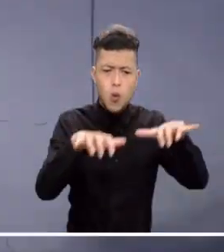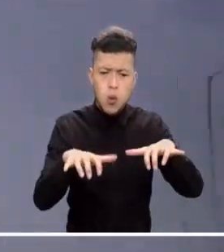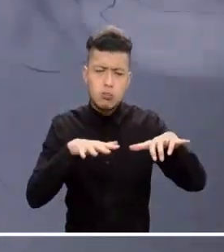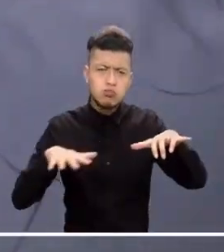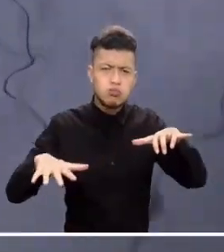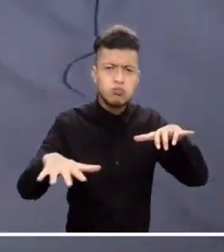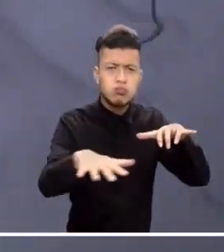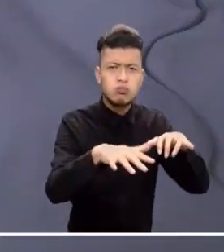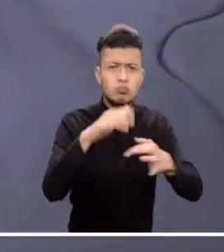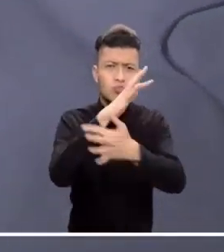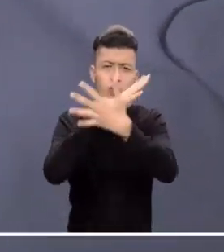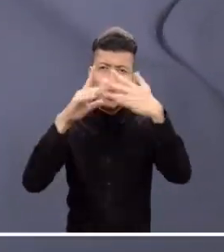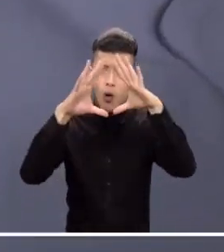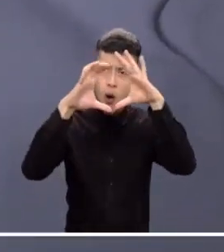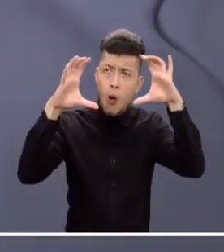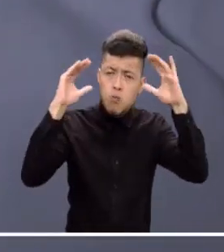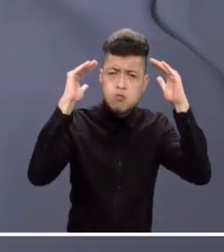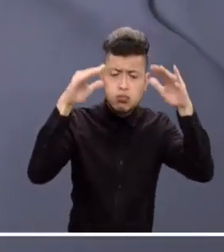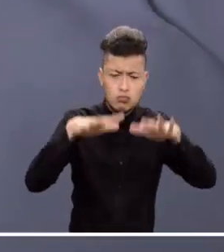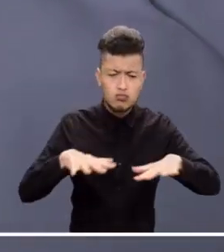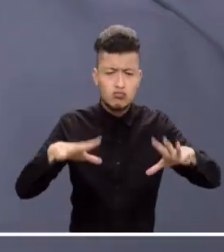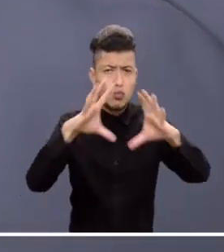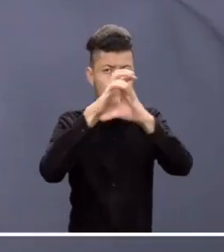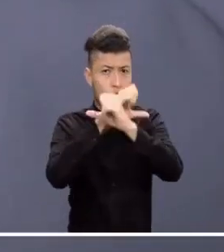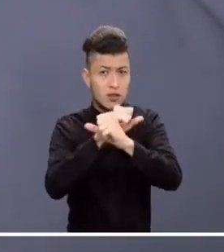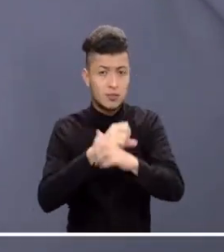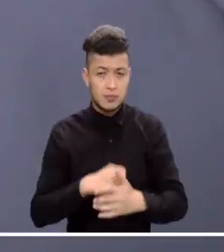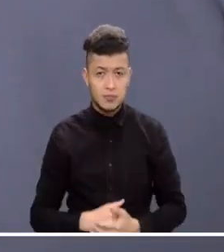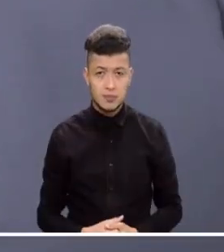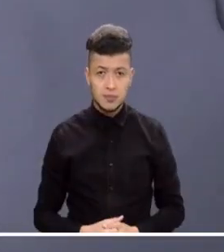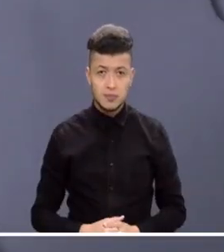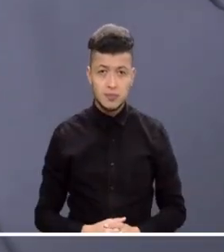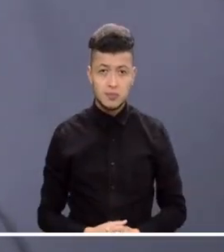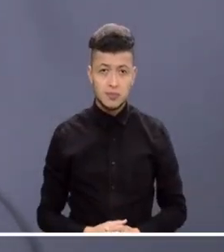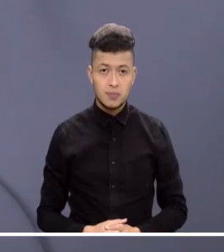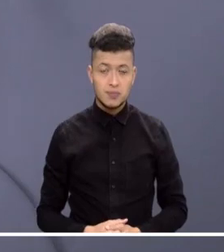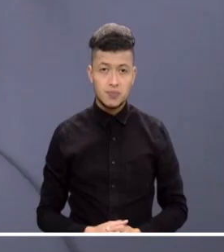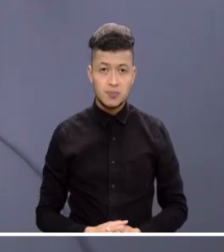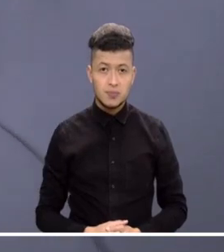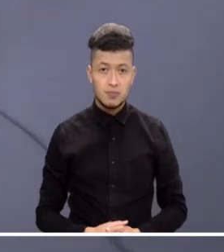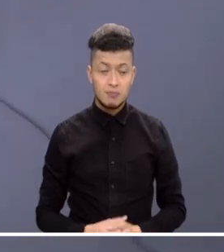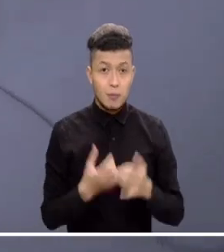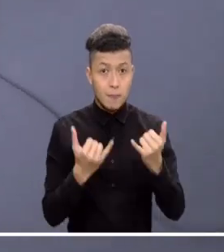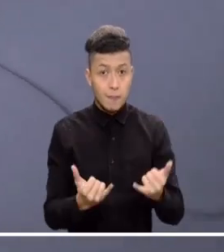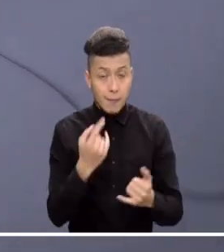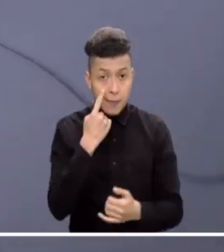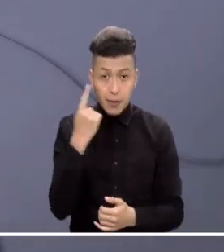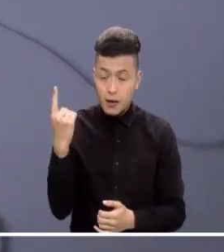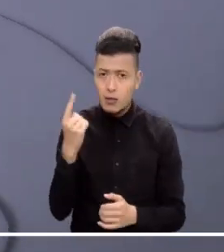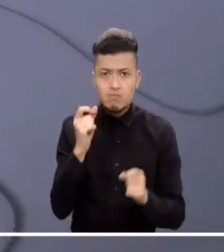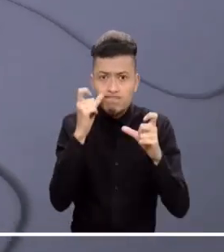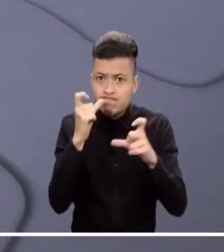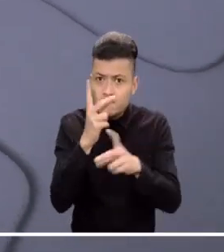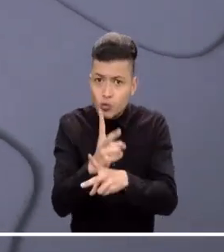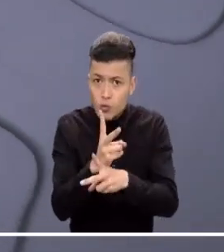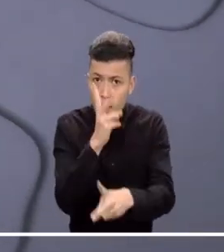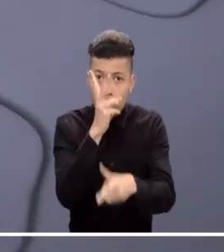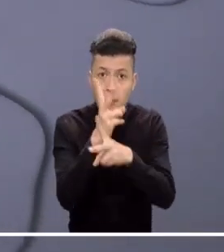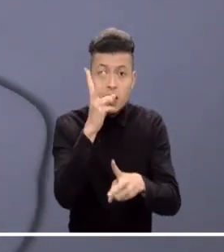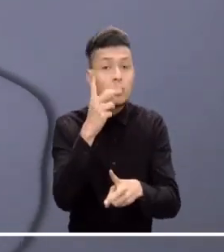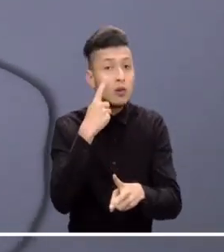La capital del país, por su parte, promete lluvias en ampliosectores de la ciudad. El cielo de la ciudad estará nublado durante la noche.